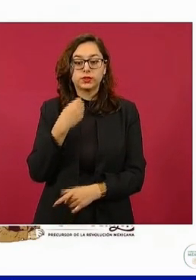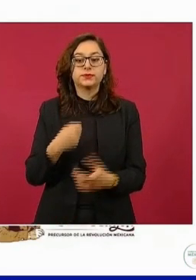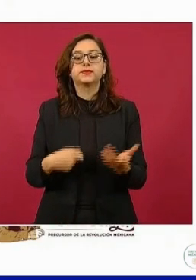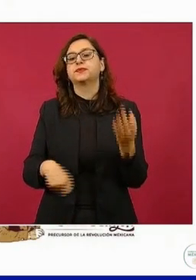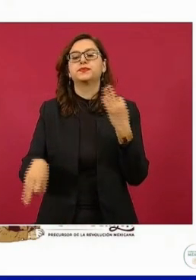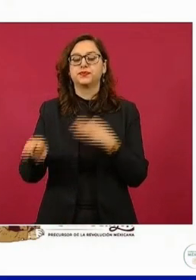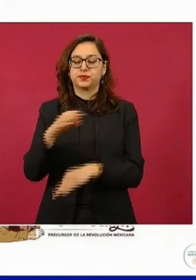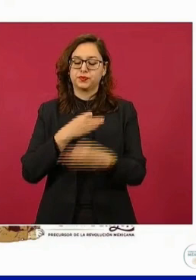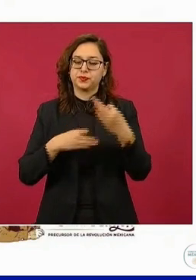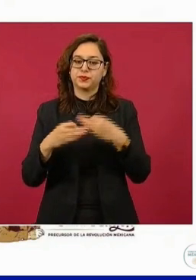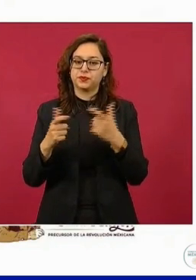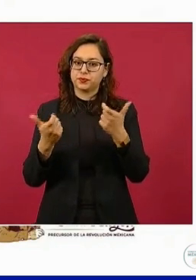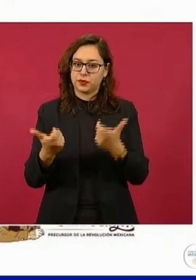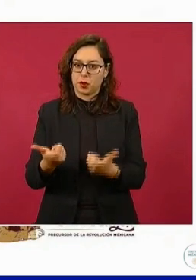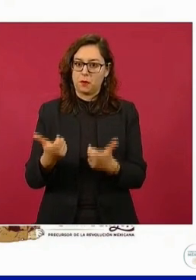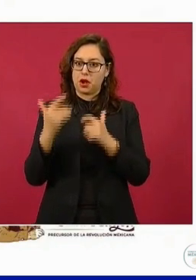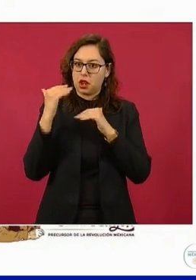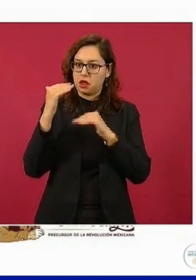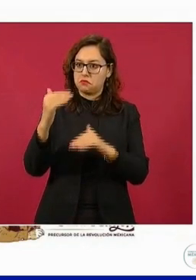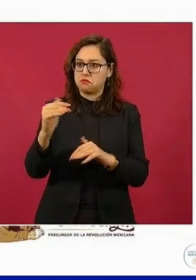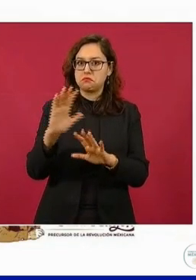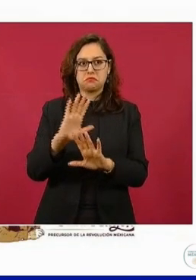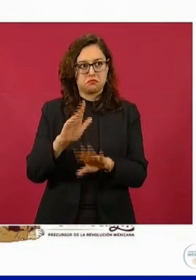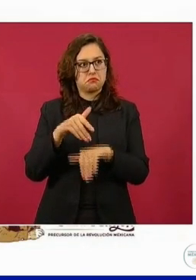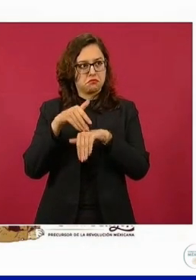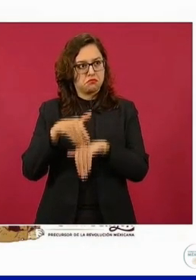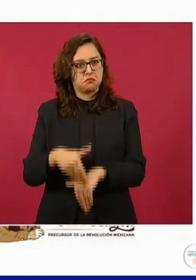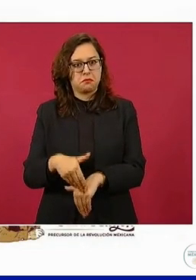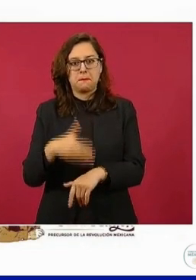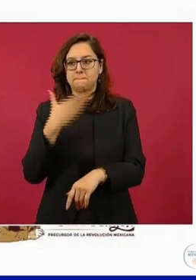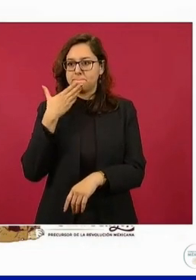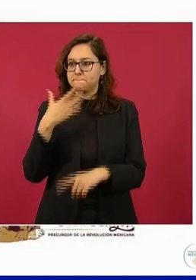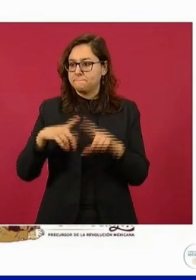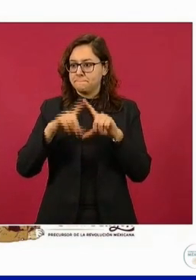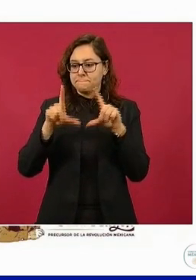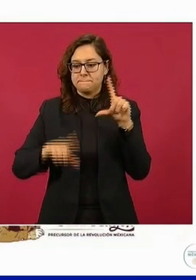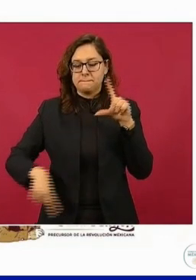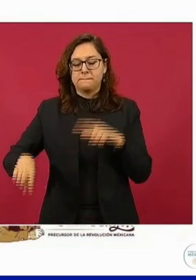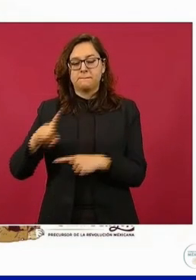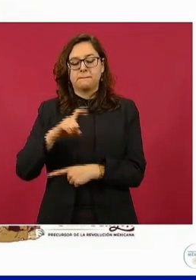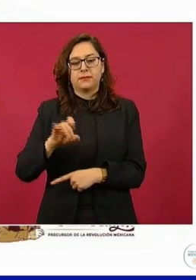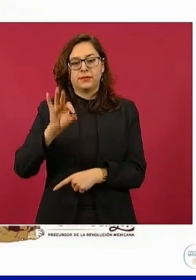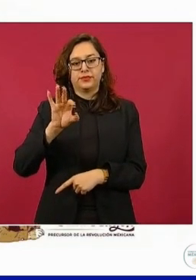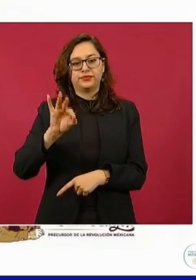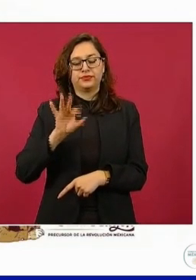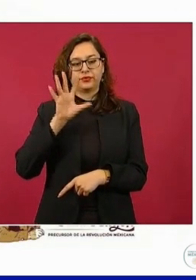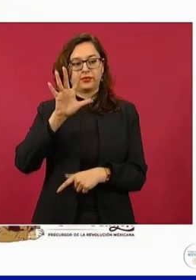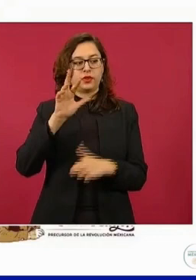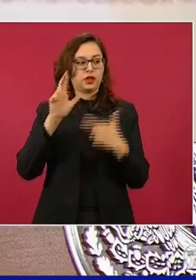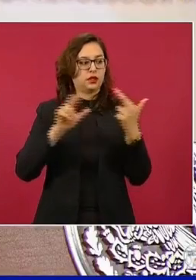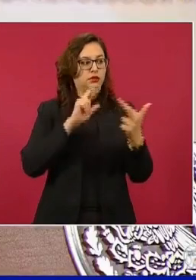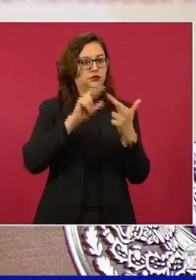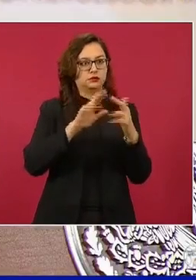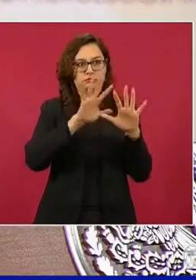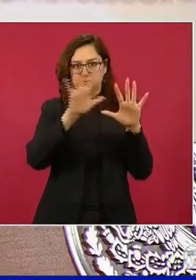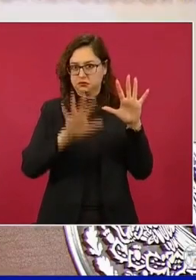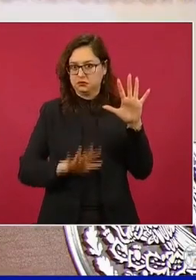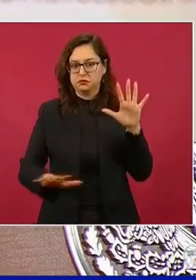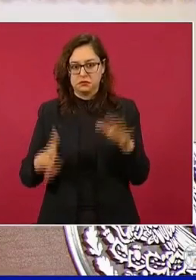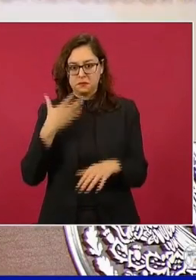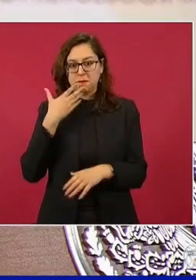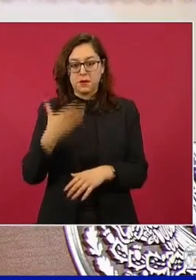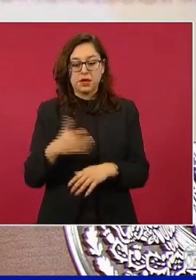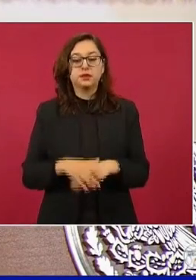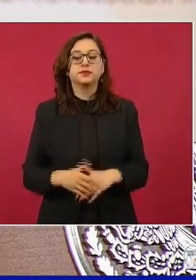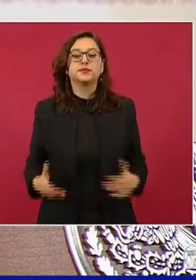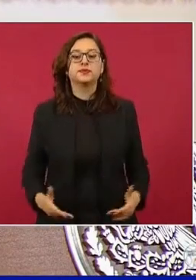respetando el precio máximo establecido en las 145 regiones. Y nos vamos ahora al quién es